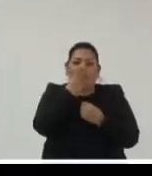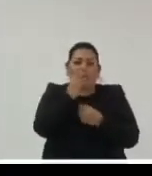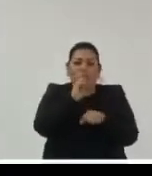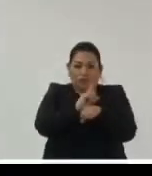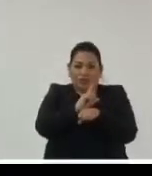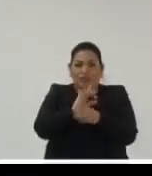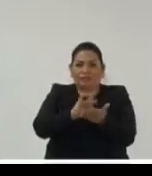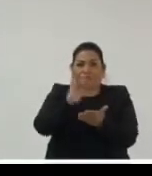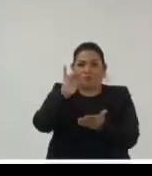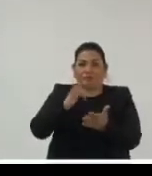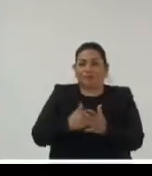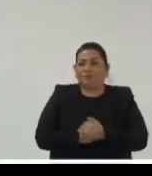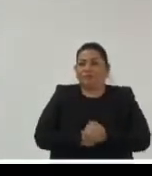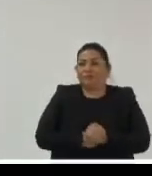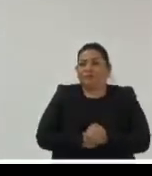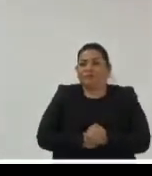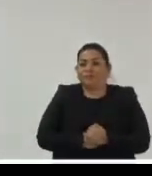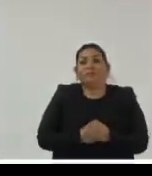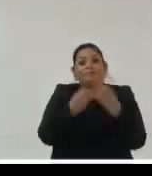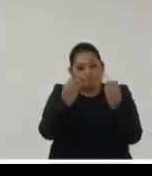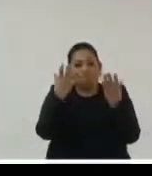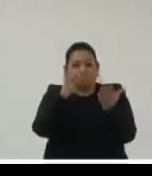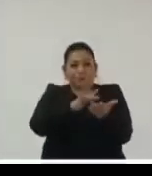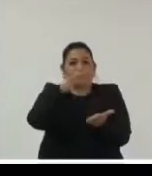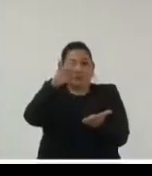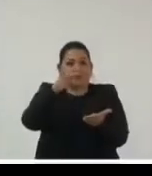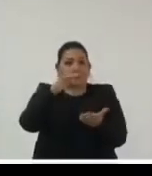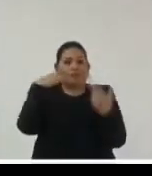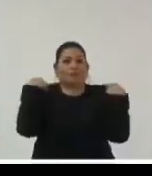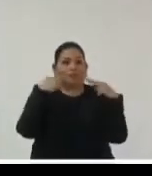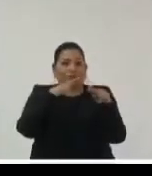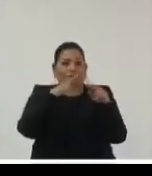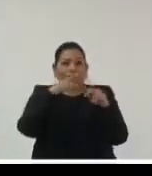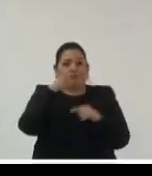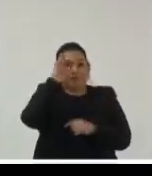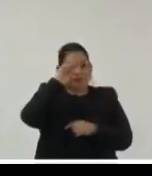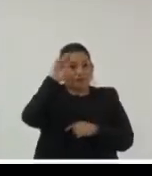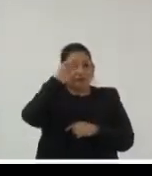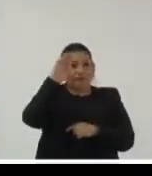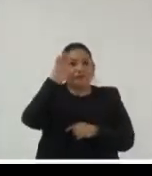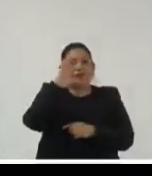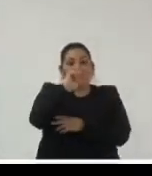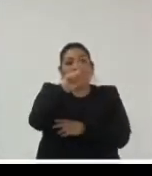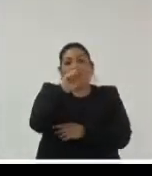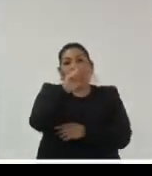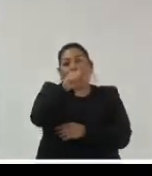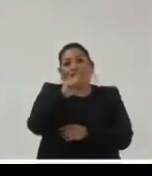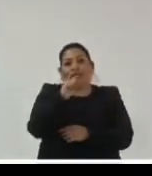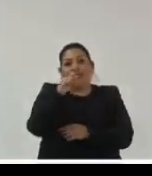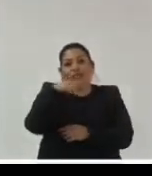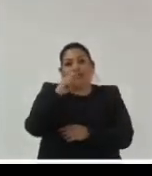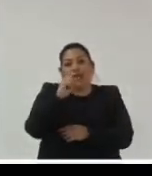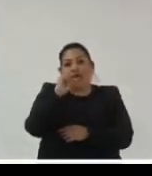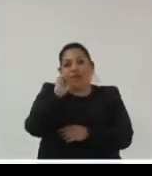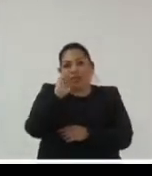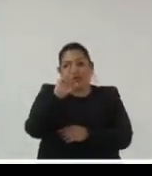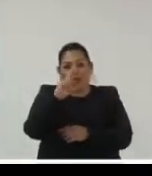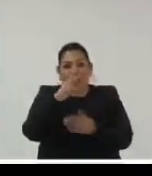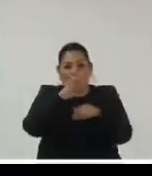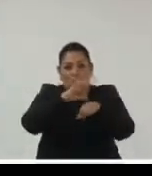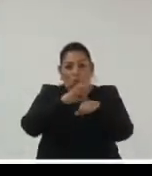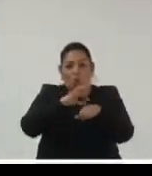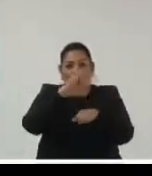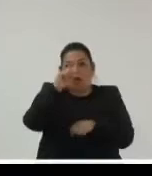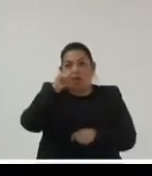muchas gracias por su intervención maestro Alexander ahora me permito dar el uso de la palabra al doctor Daniel